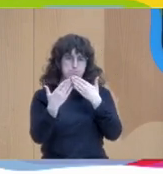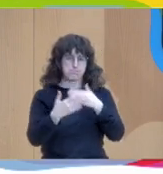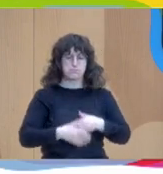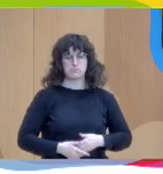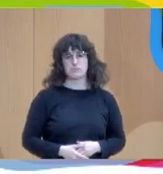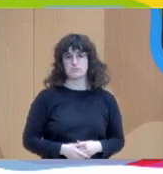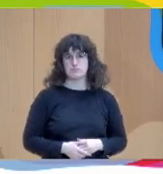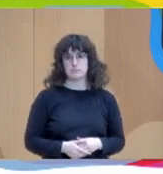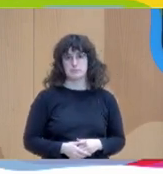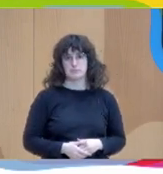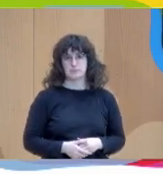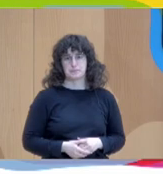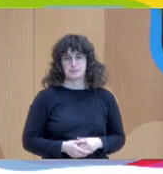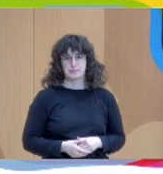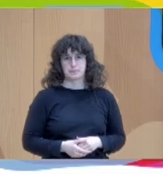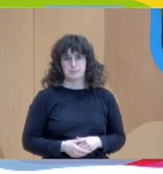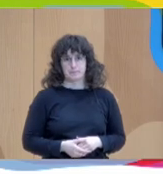que si bien no son